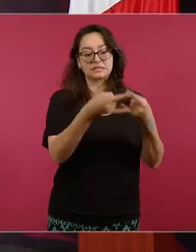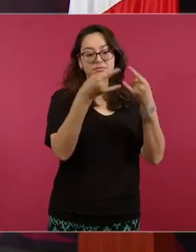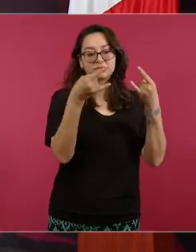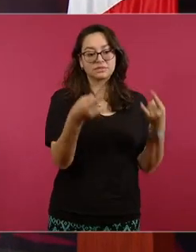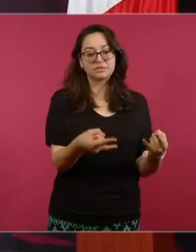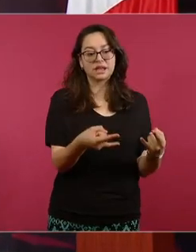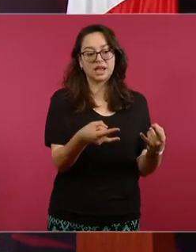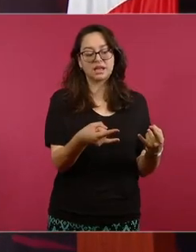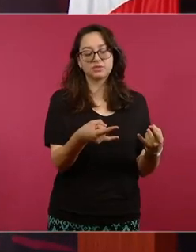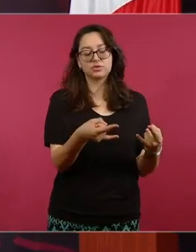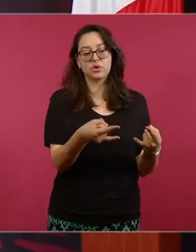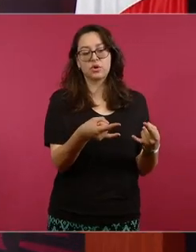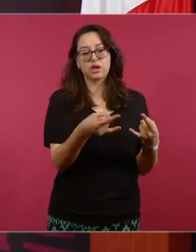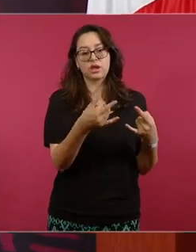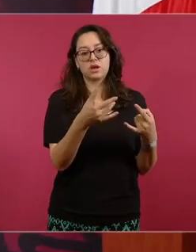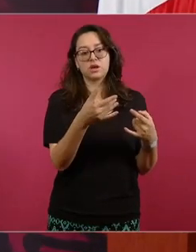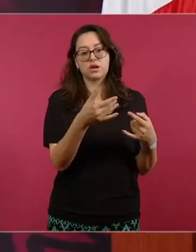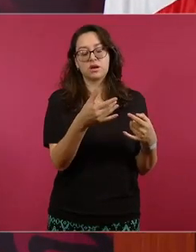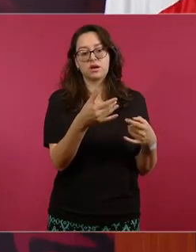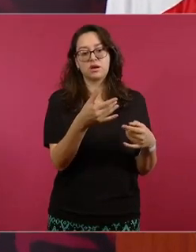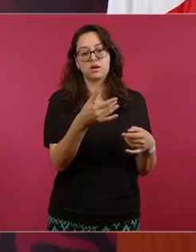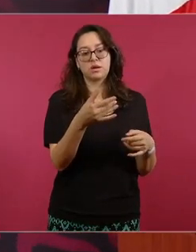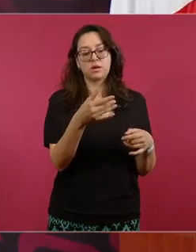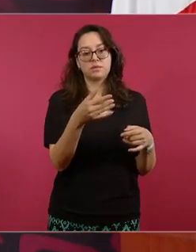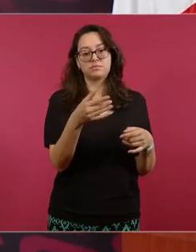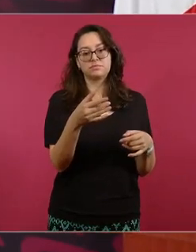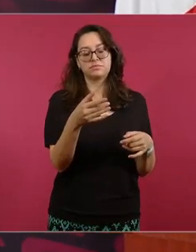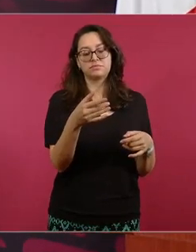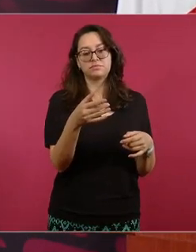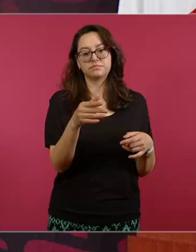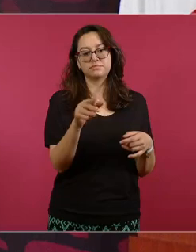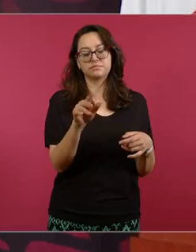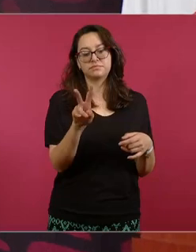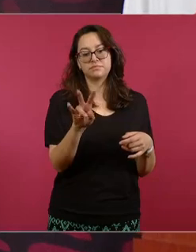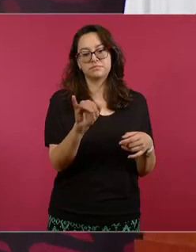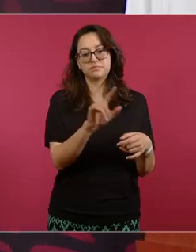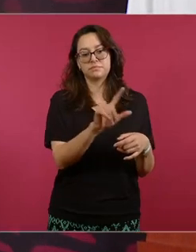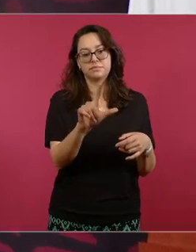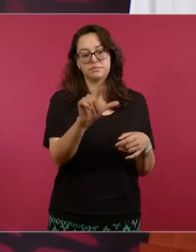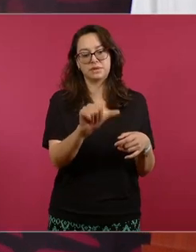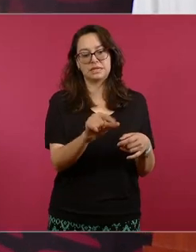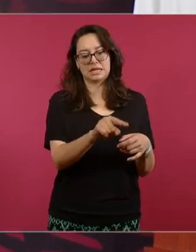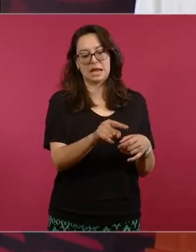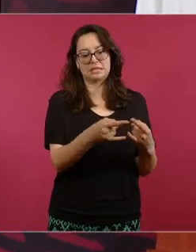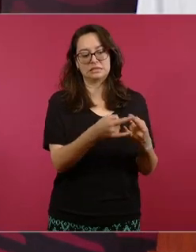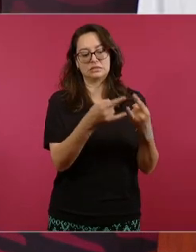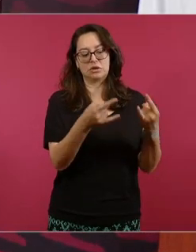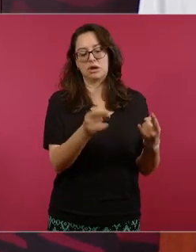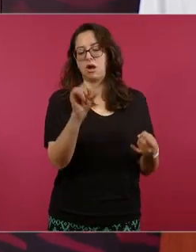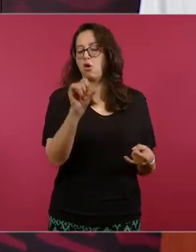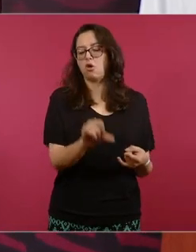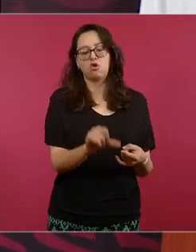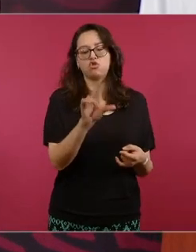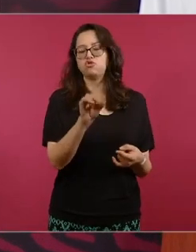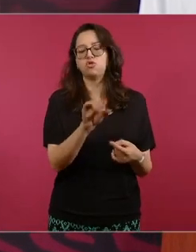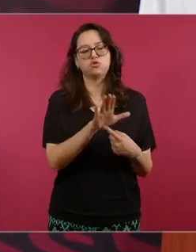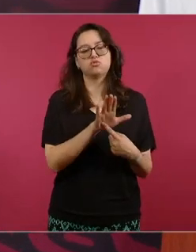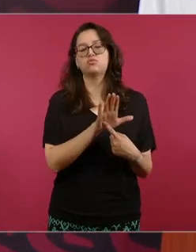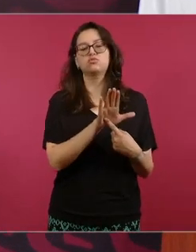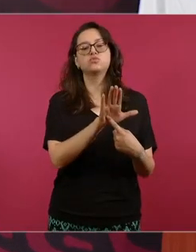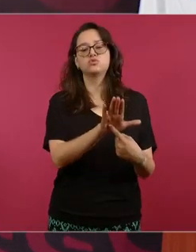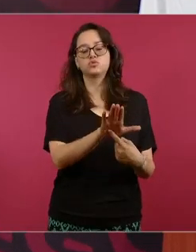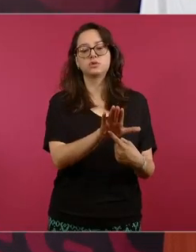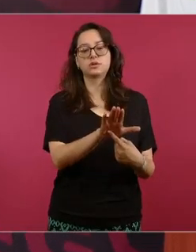correspondía a Francisco Villa, siempre va a tener su sitio, su lugar, el